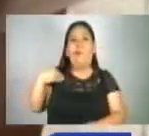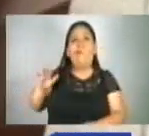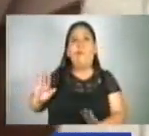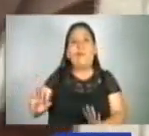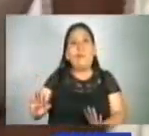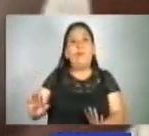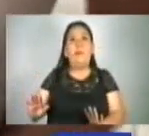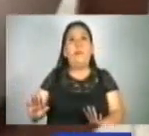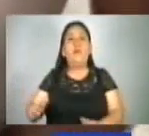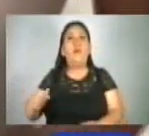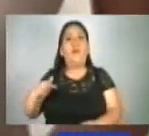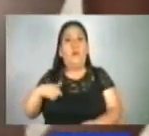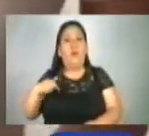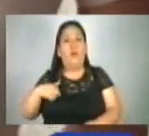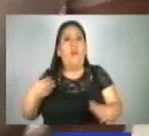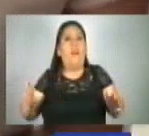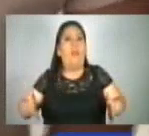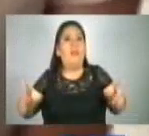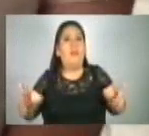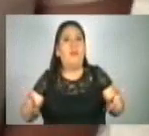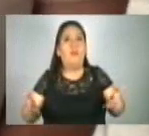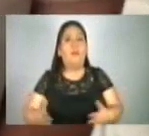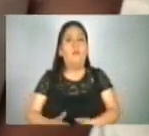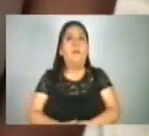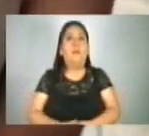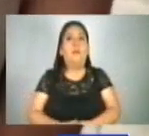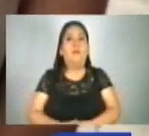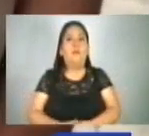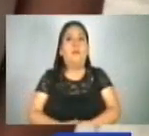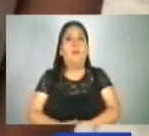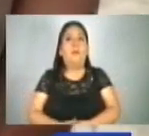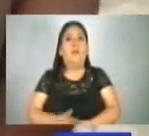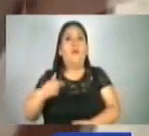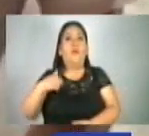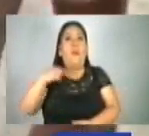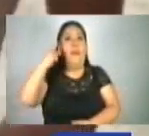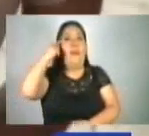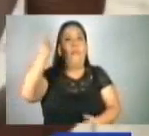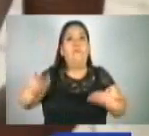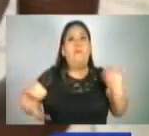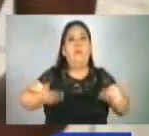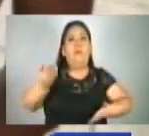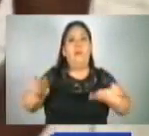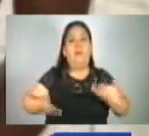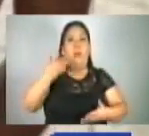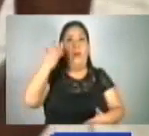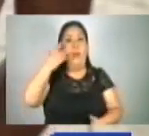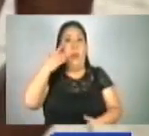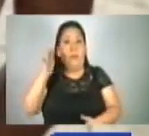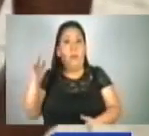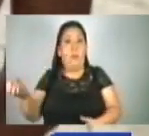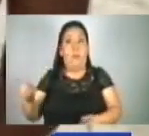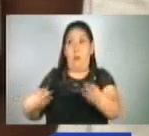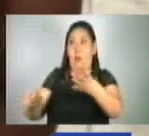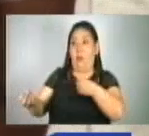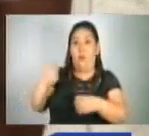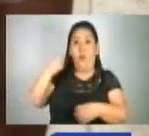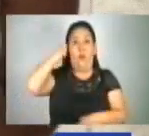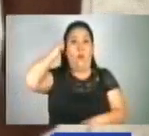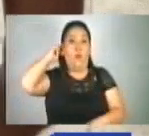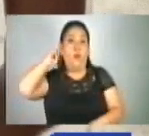aunque yo me desarrollo en el área de emprendeduría. Varios hombres me han comentado que la mayor